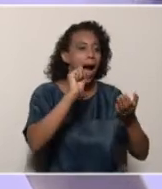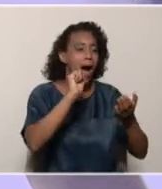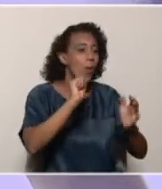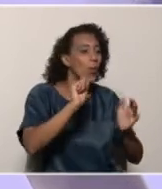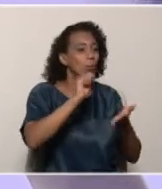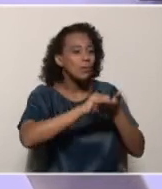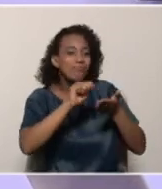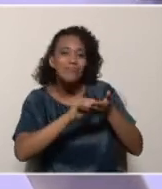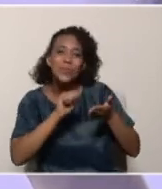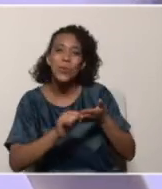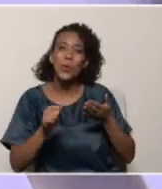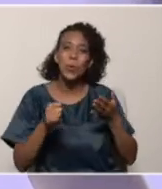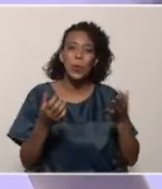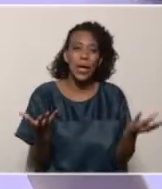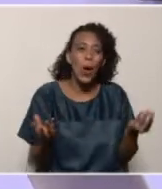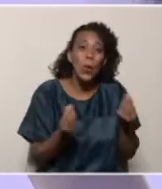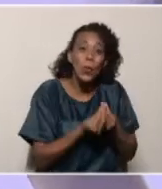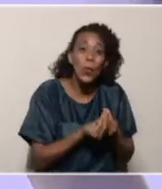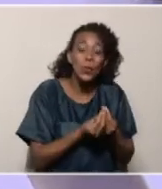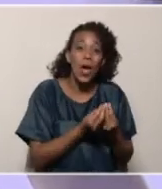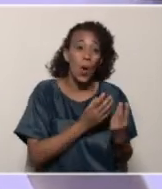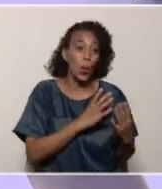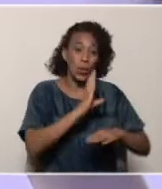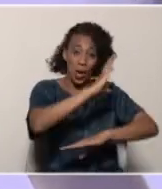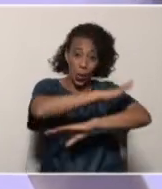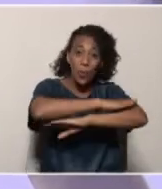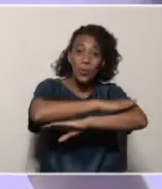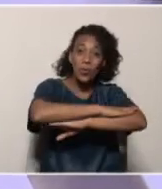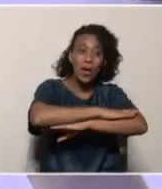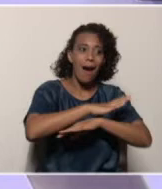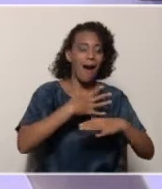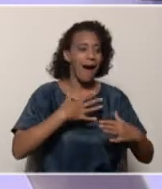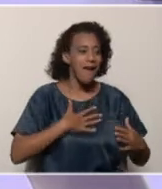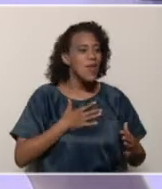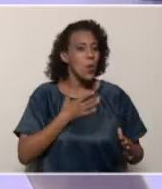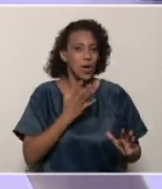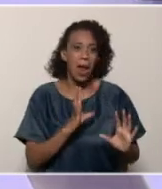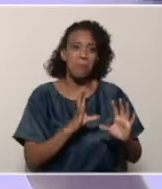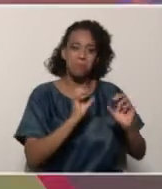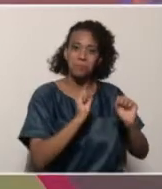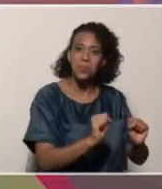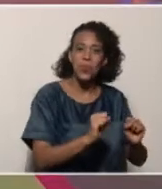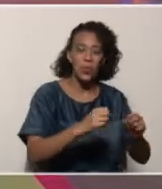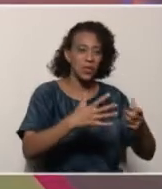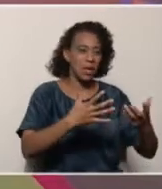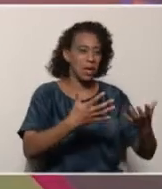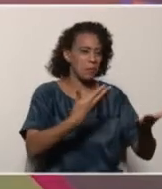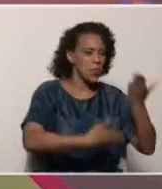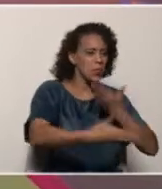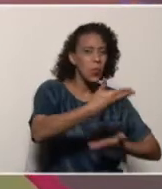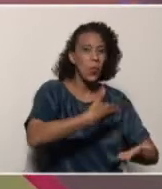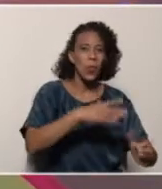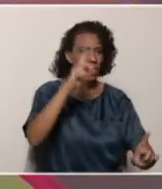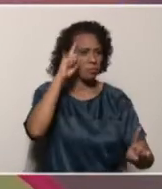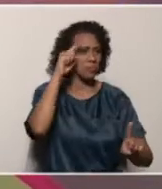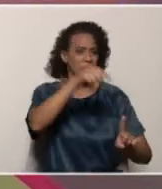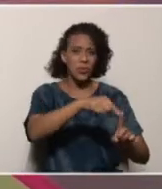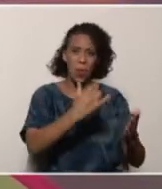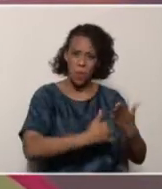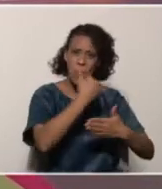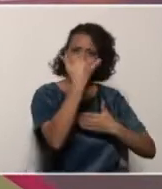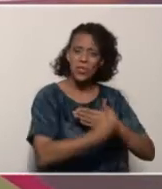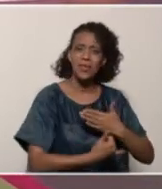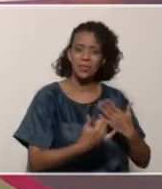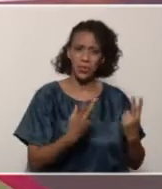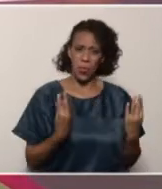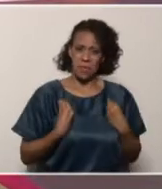cuando uno asume esa actitud de empoderarse, que creo que es lo más importante, empoderarme de mi destino, de ese proyecto de